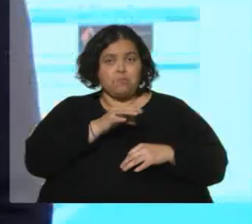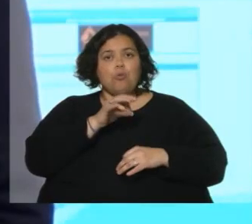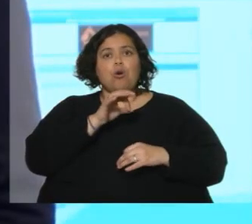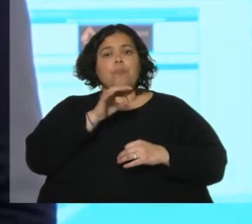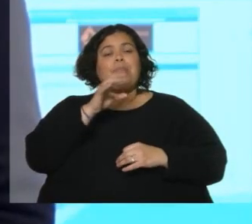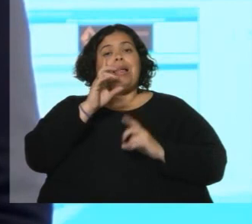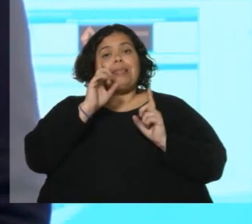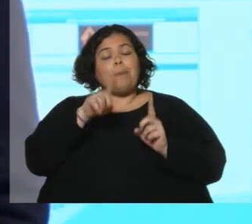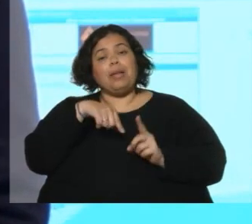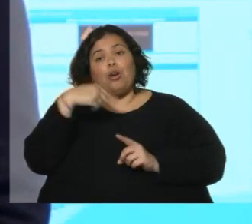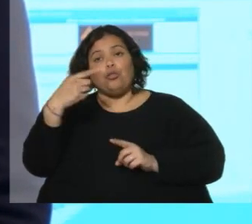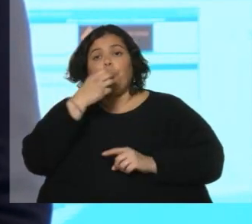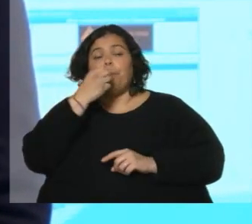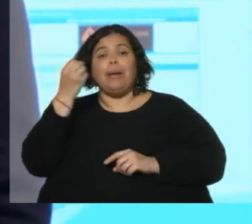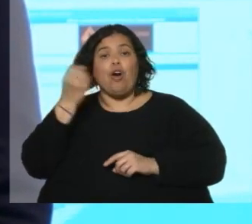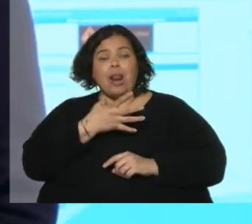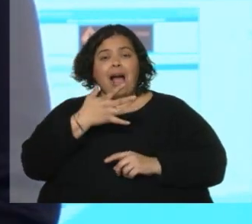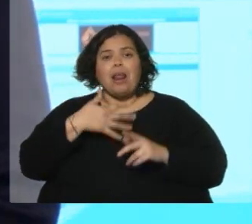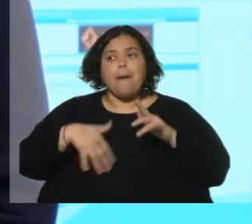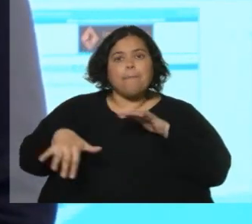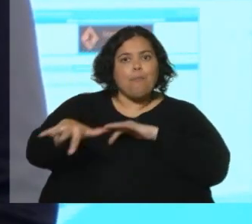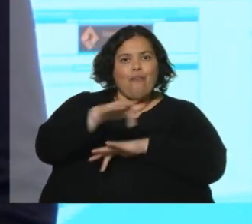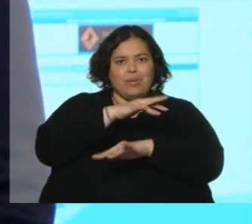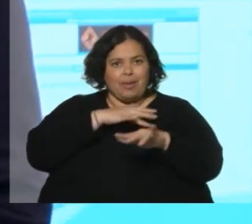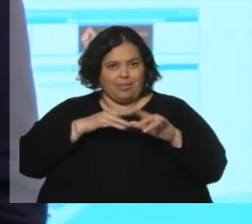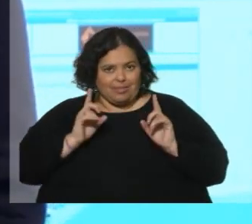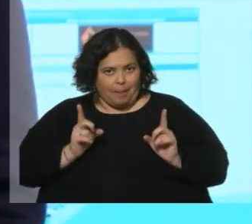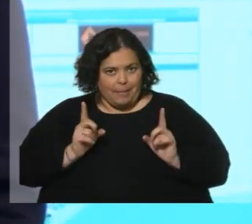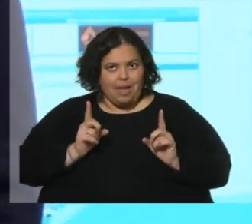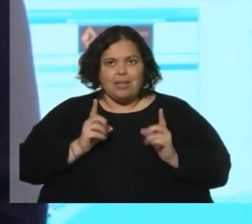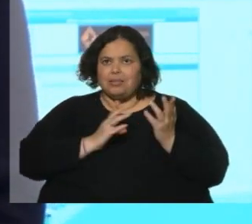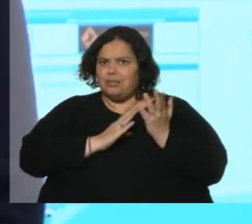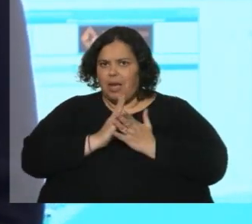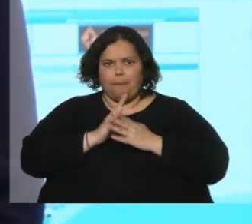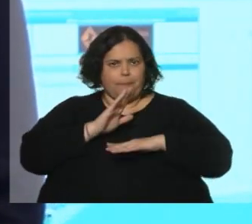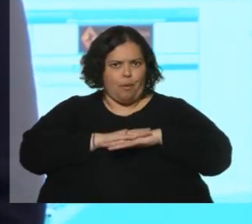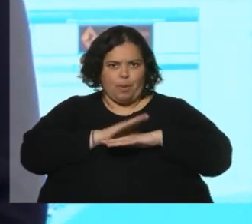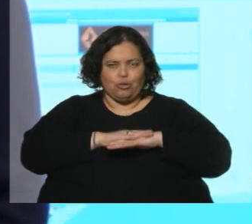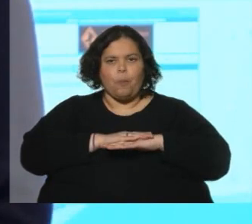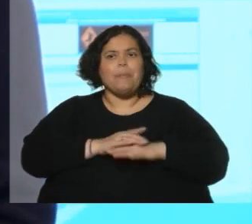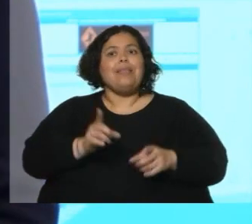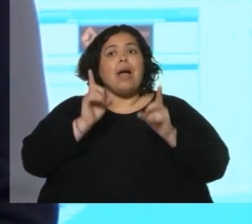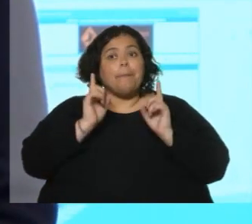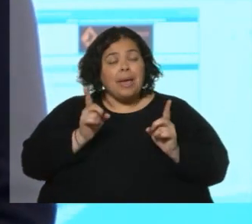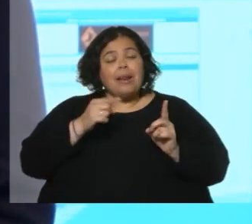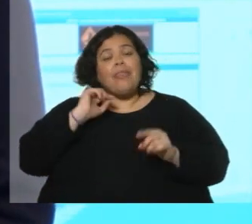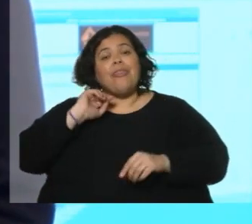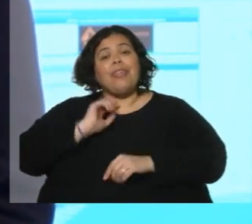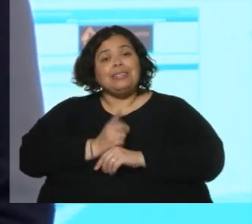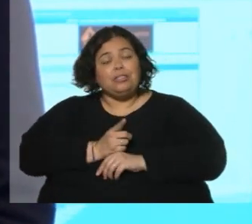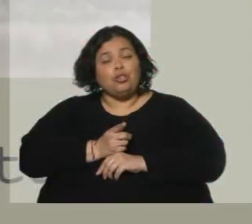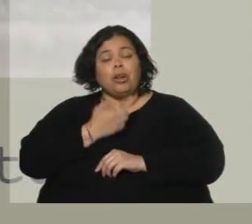en lo que es mejorar su movilidad también minuto a minuto y por otra parte en decisiones que son